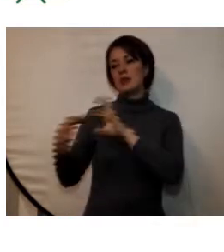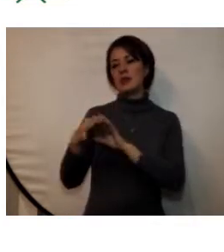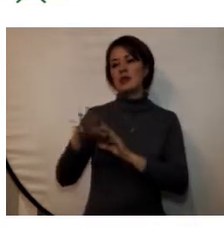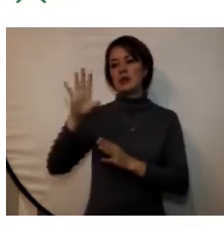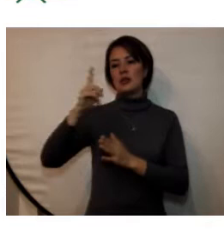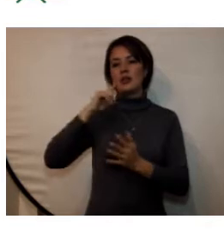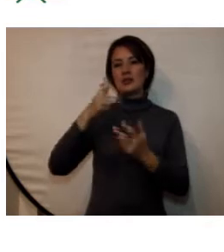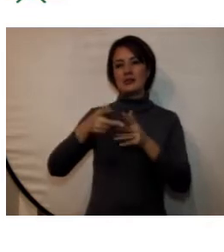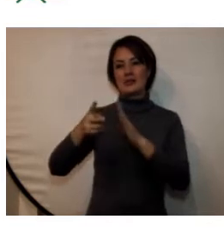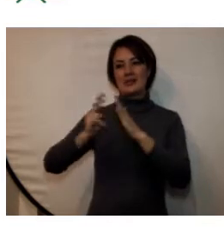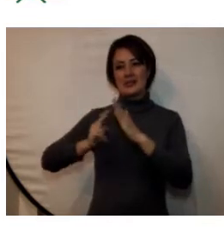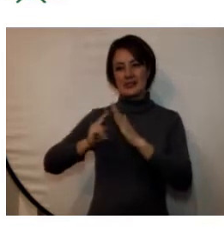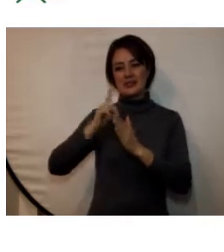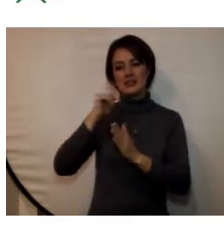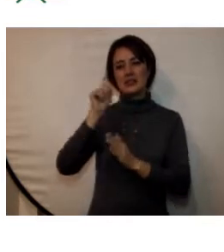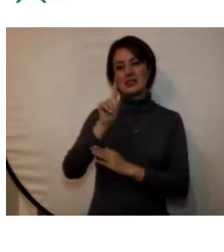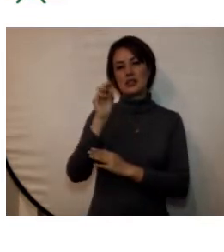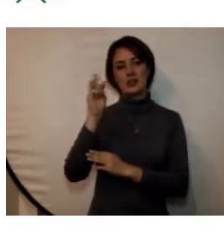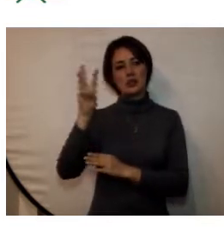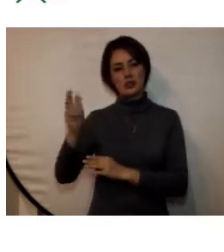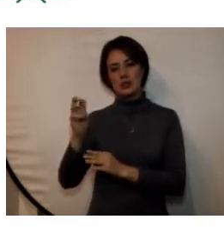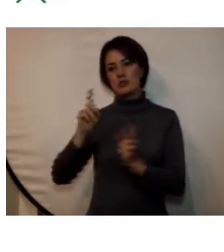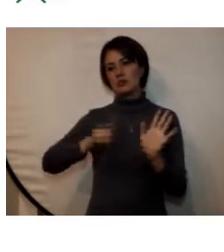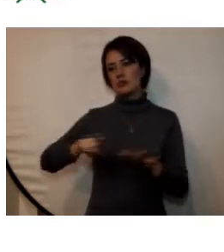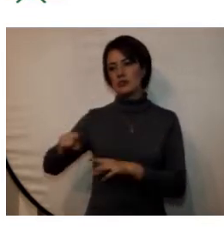se llevaron a cabo 108 sesiones del club